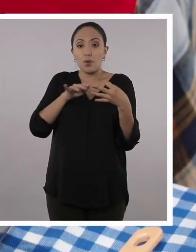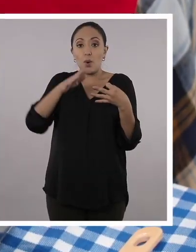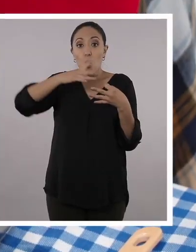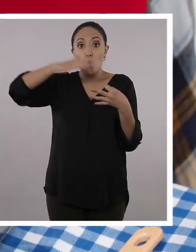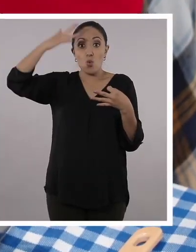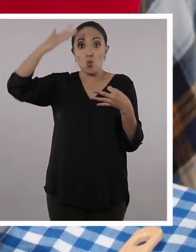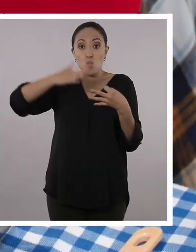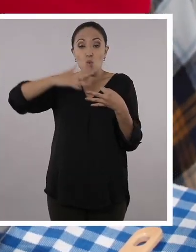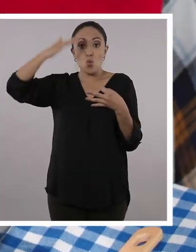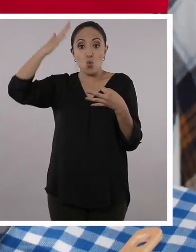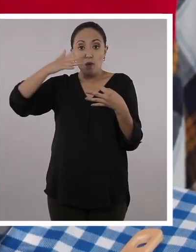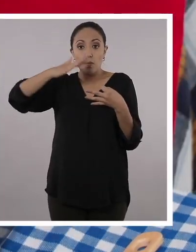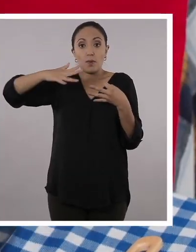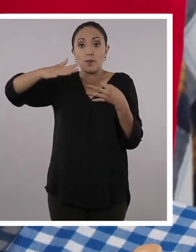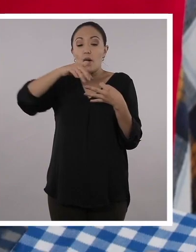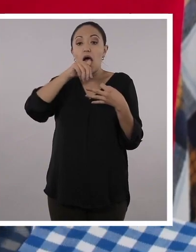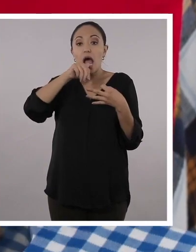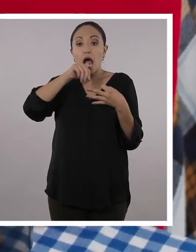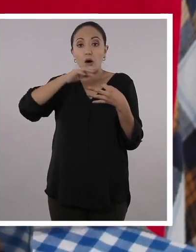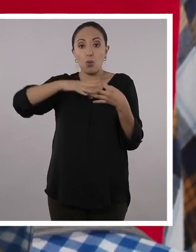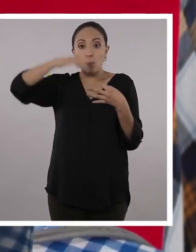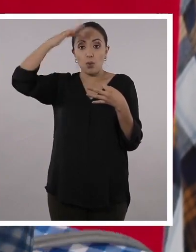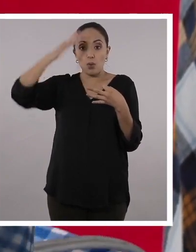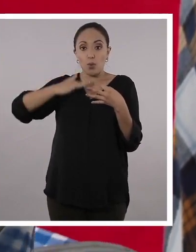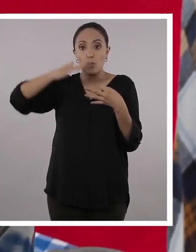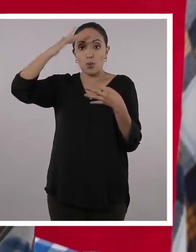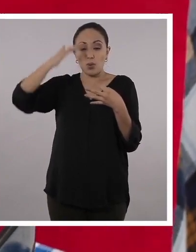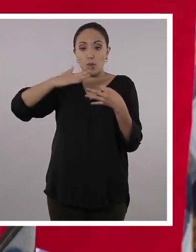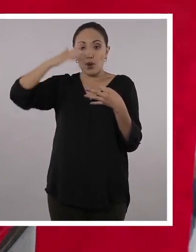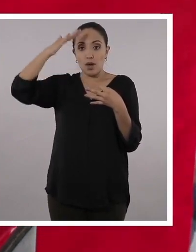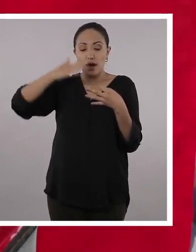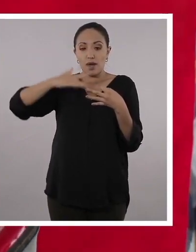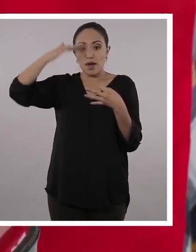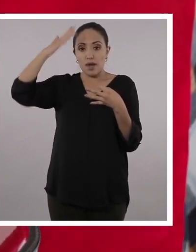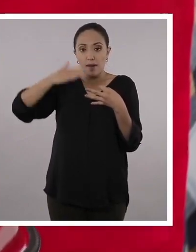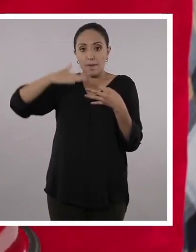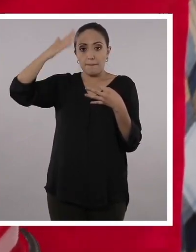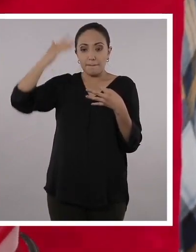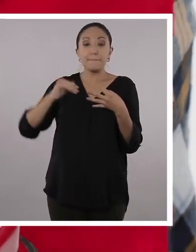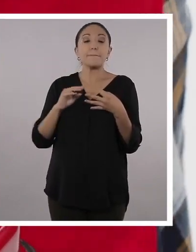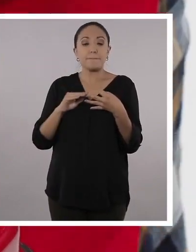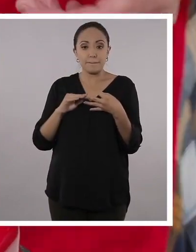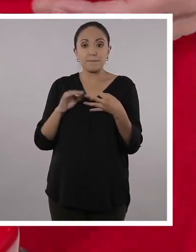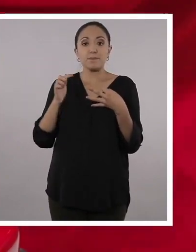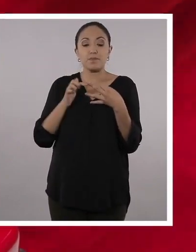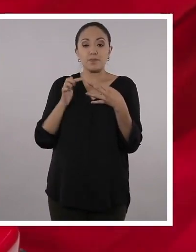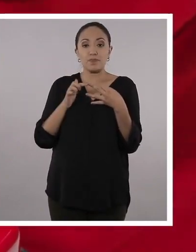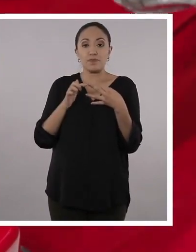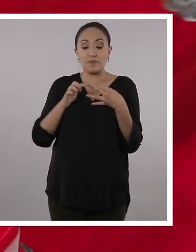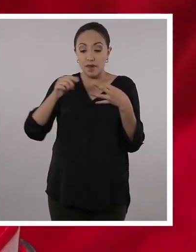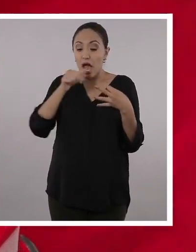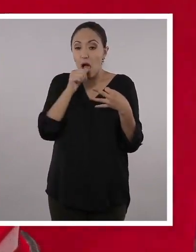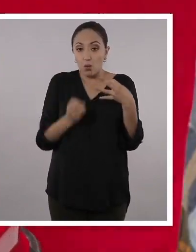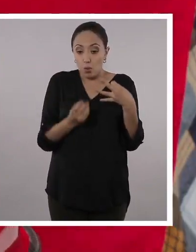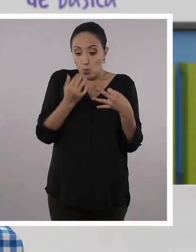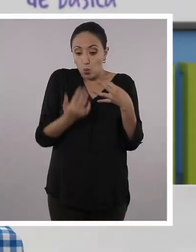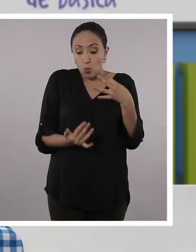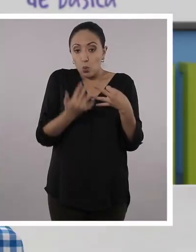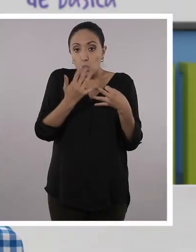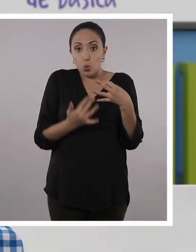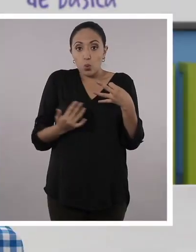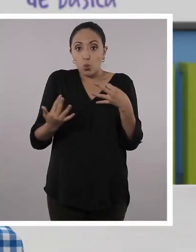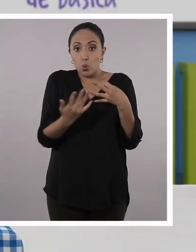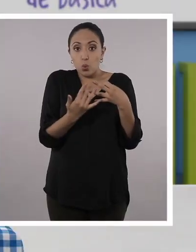el humo que sale de la olla es vapor de agua, ¿no es cierto? Sí. puedes ver cómo... Ya está hirviendo, ya está hirviendo, profe, ya mismo. Cómo el agua está hirviendo.